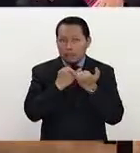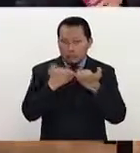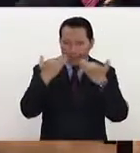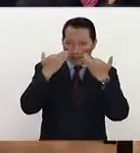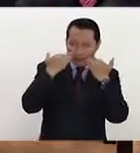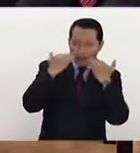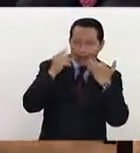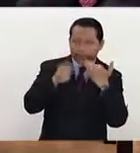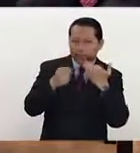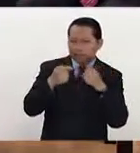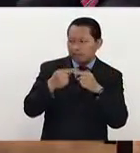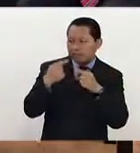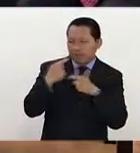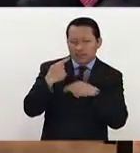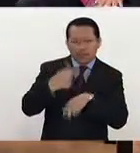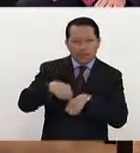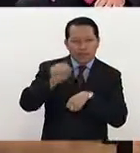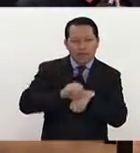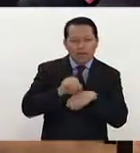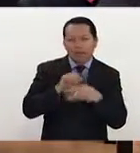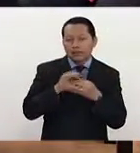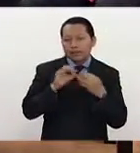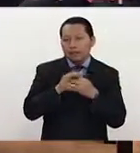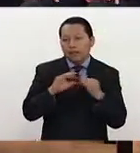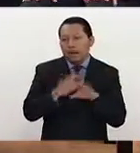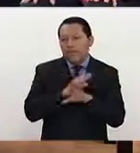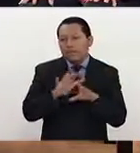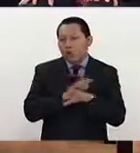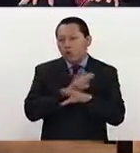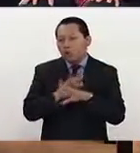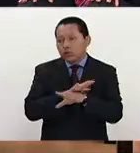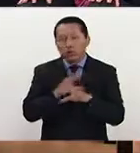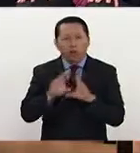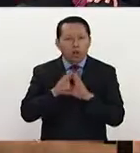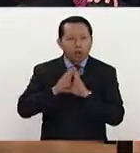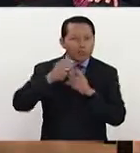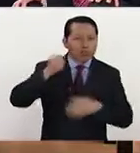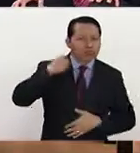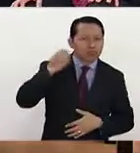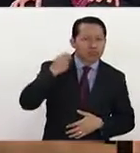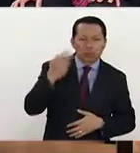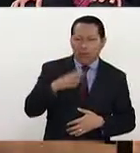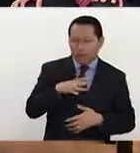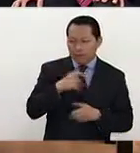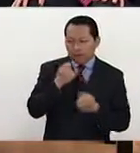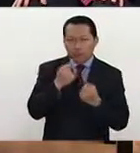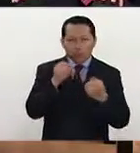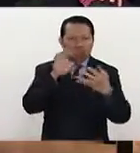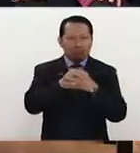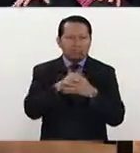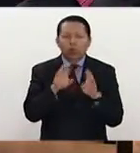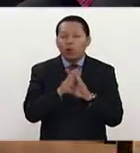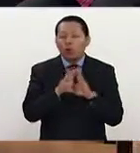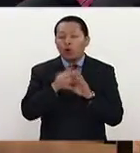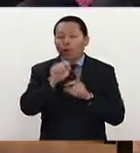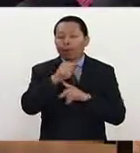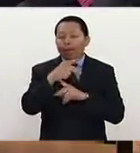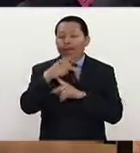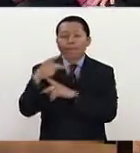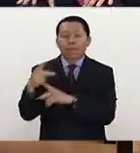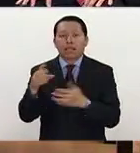en las últimas semanas ciertos cambios en los discursos de Donald Trump, por ejemplo, un cierto acercamiento con el TPP,